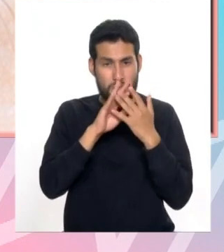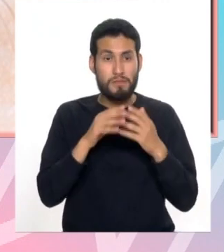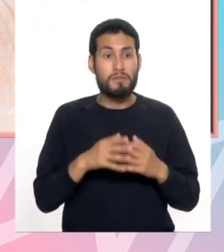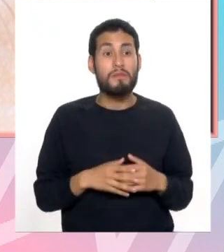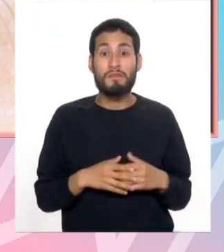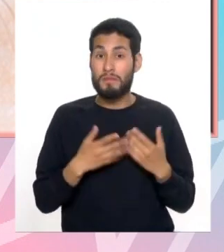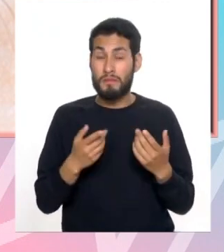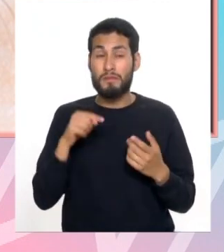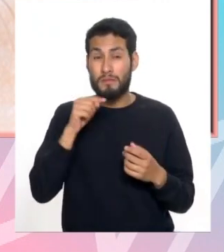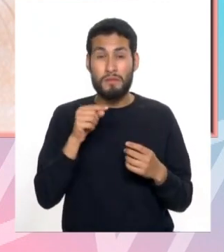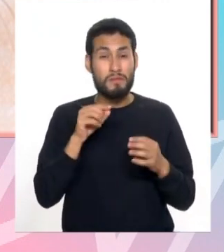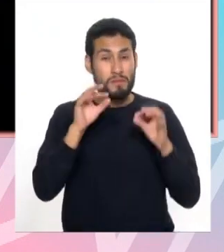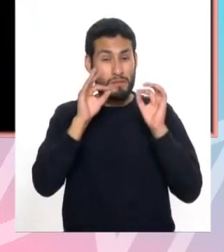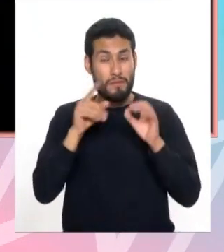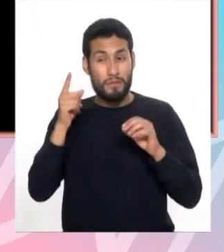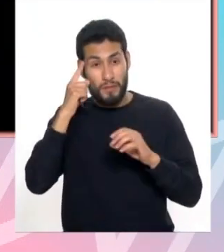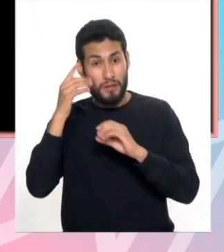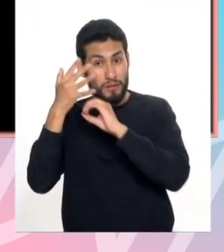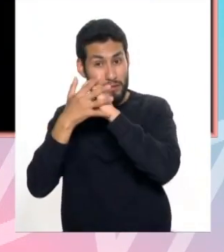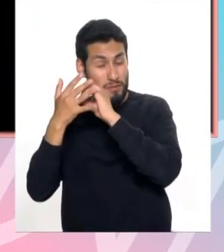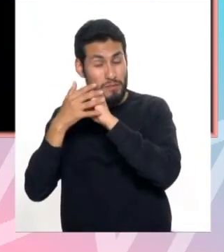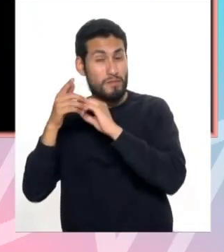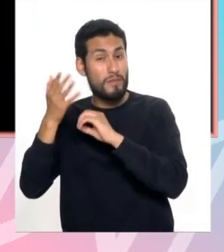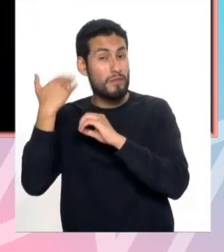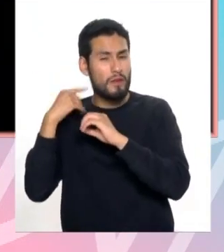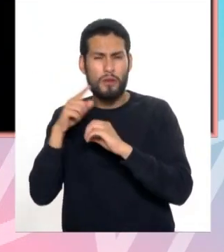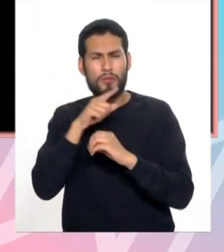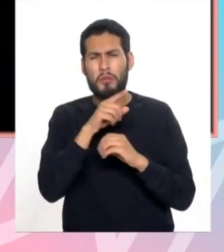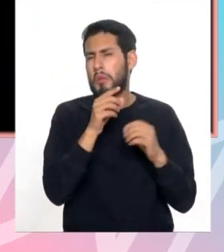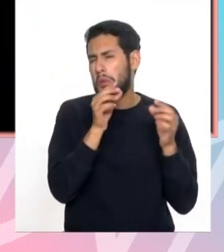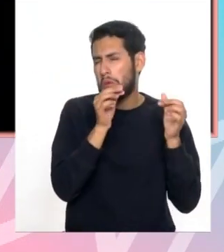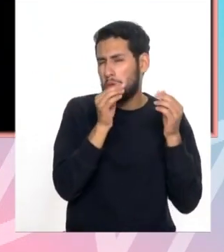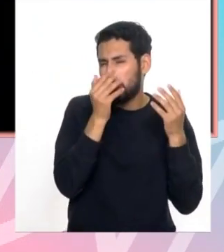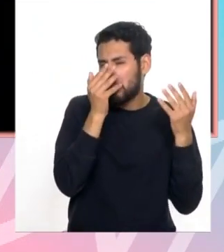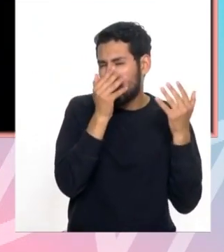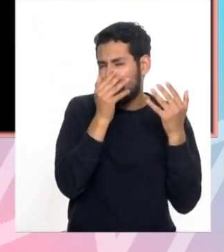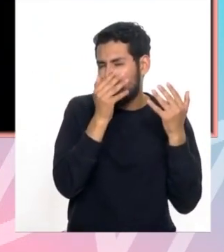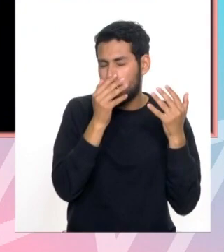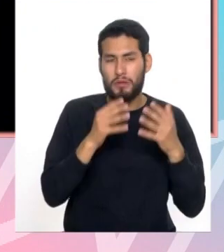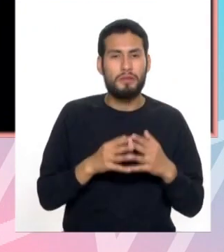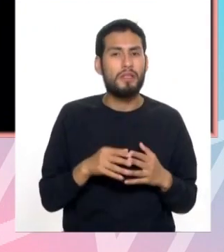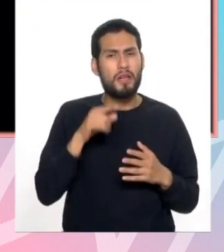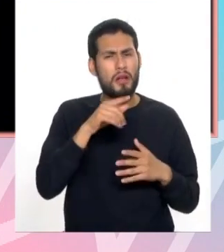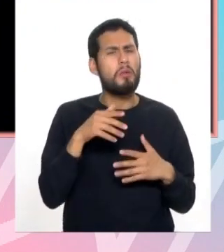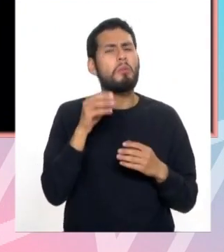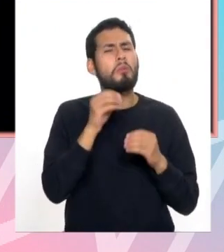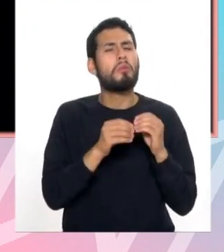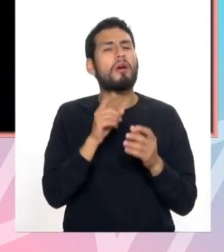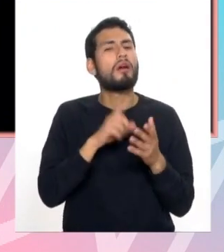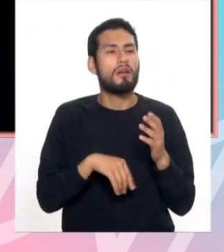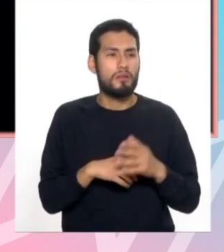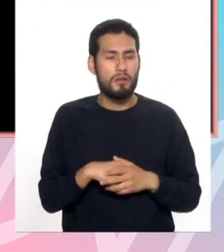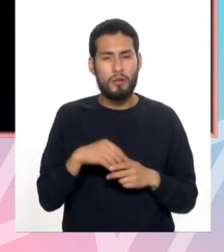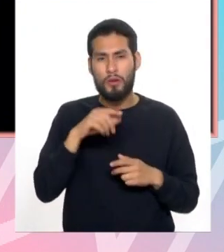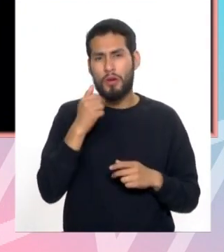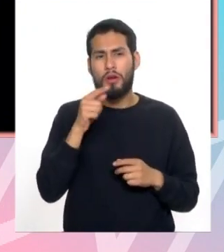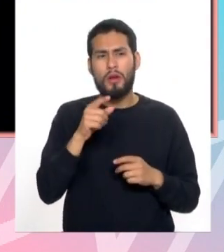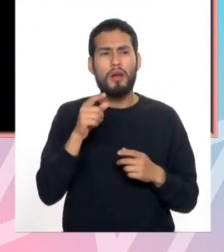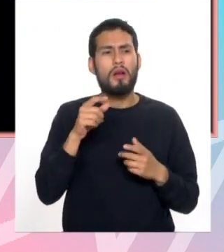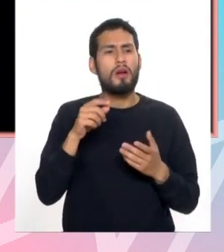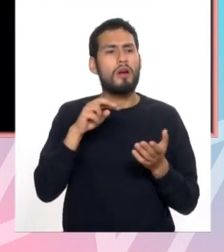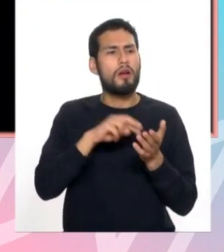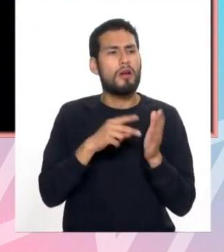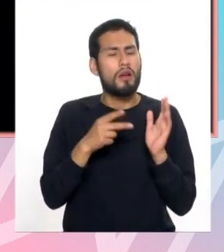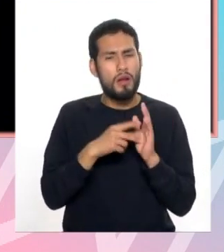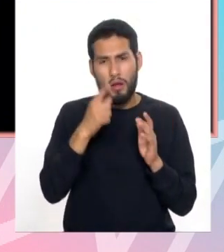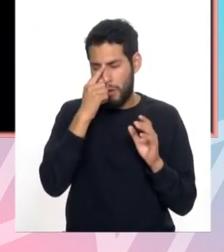va a ser del grado de la catarata que tenía el paciente. Y estas opacidades del lente se solucionan con una capsulotomía, es decir,